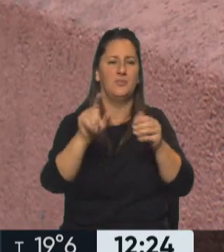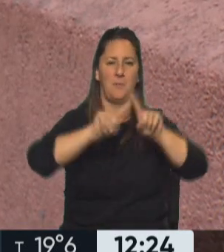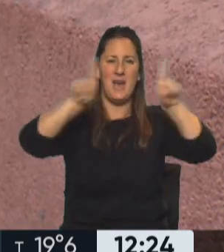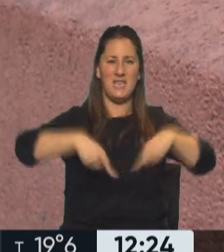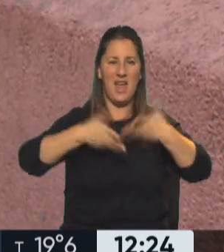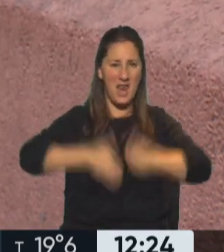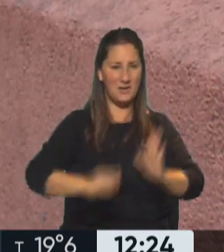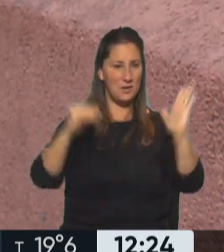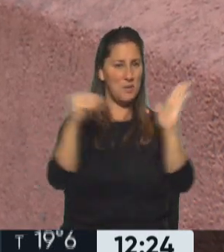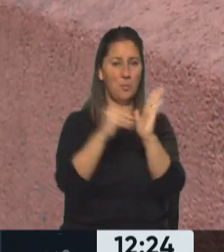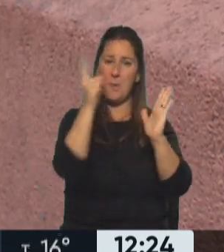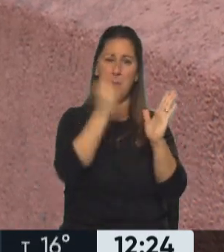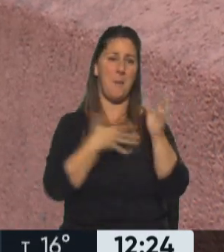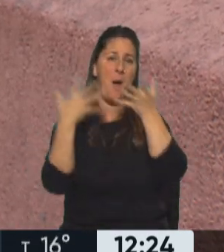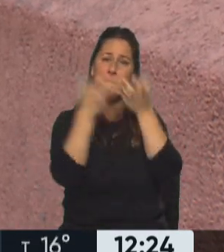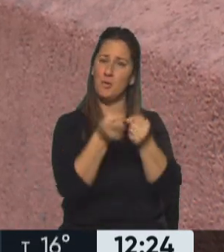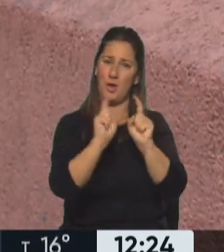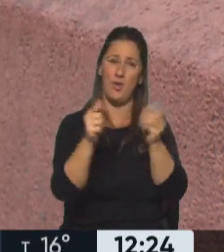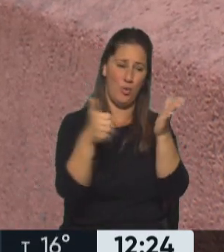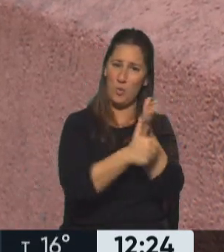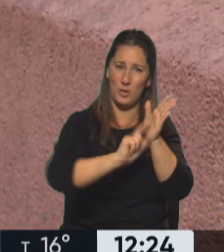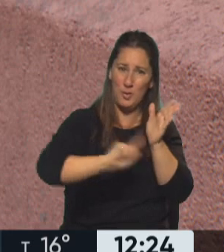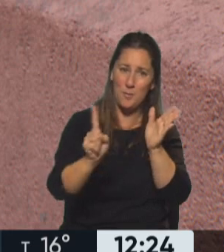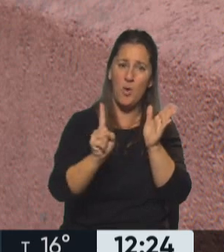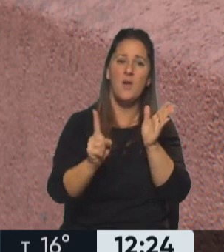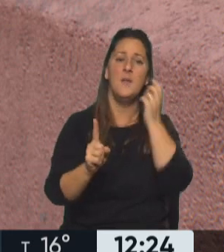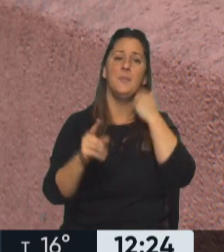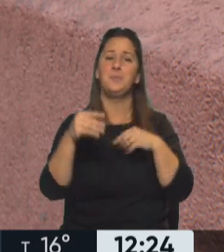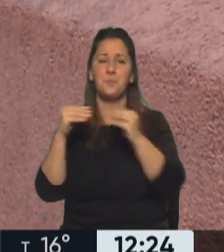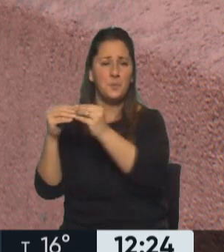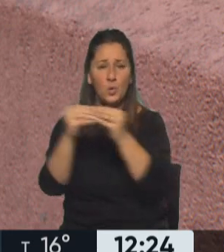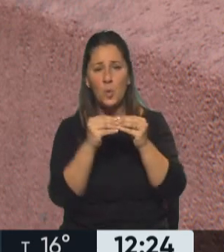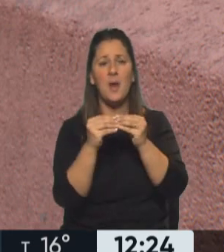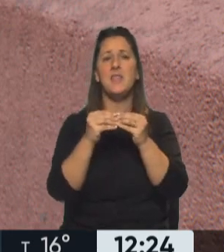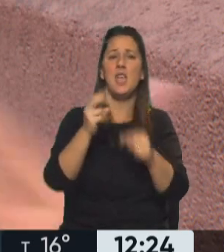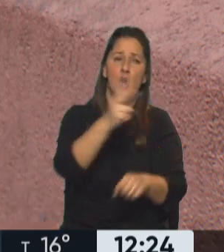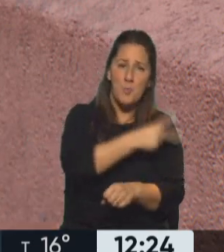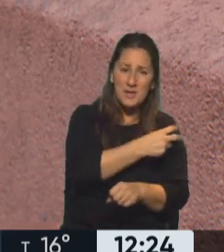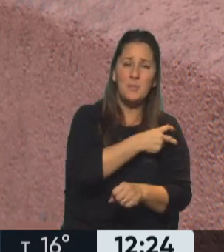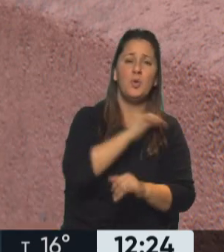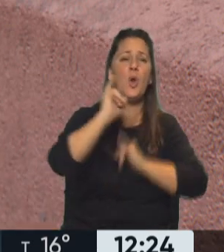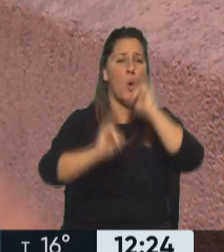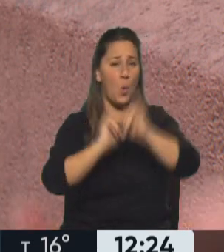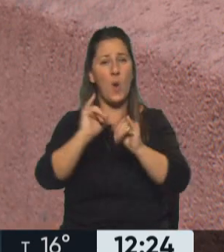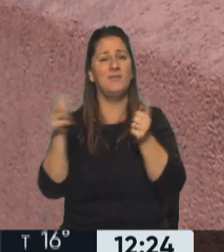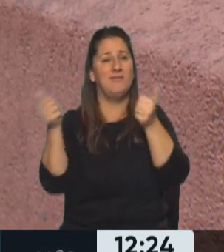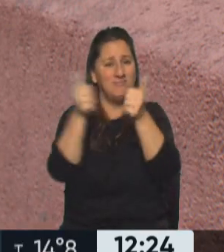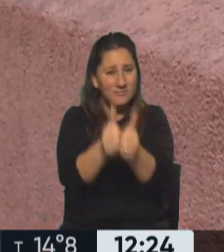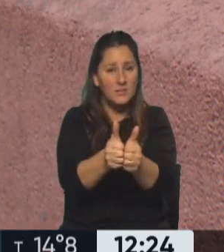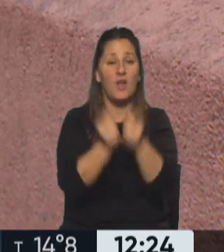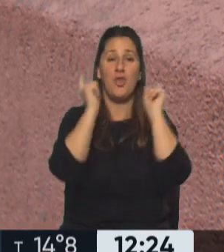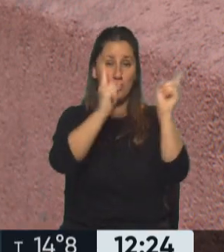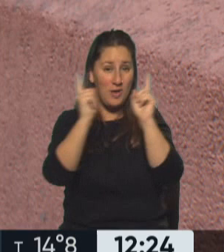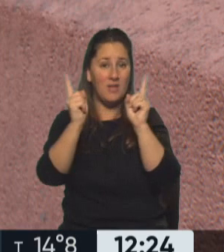nacimiento y de DNI, y lo que ha repercutido, según cuentan sus compañeros, sus preceptores, que los acompañan mucho, los